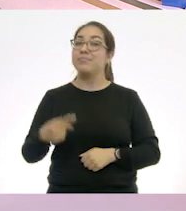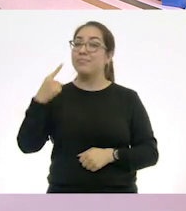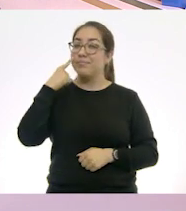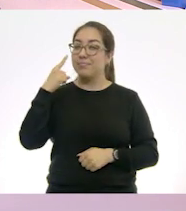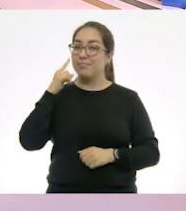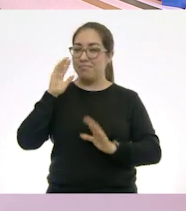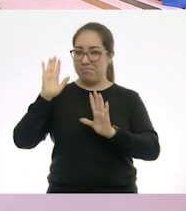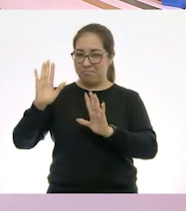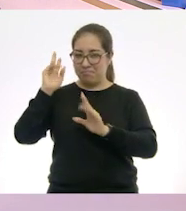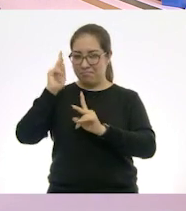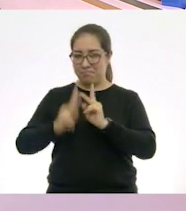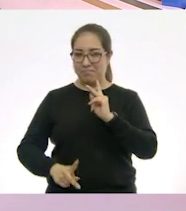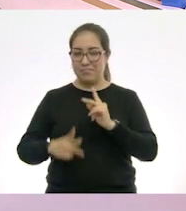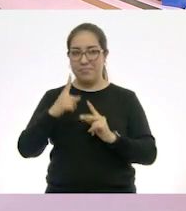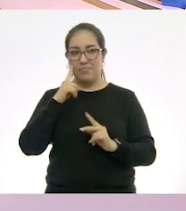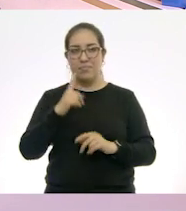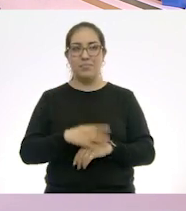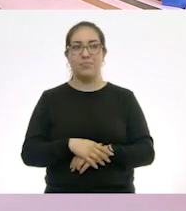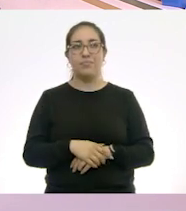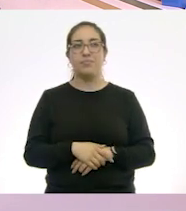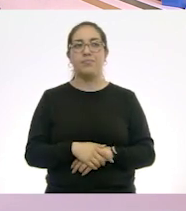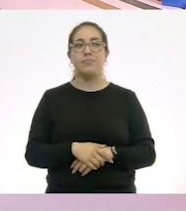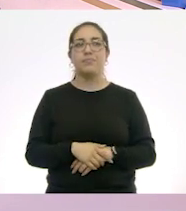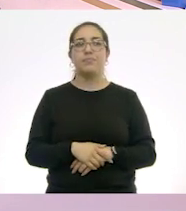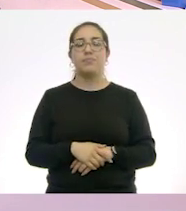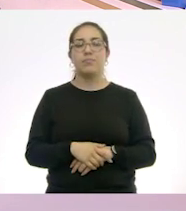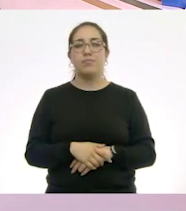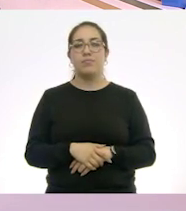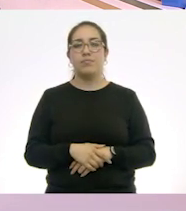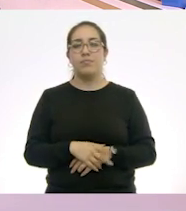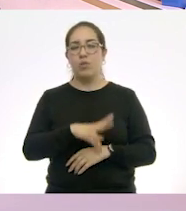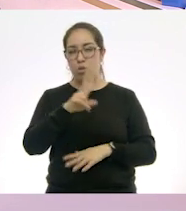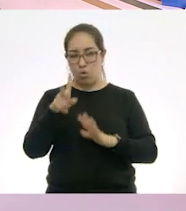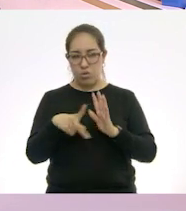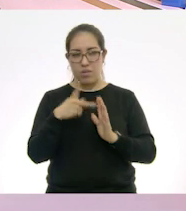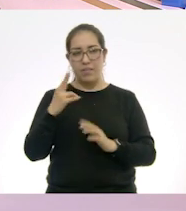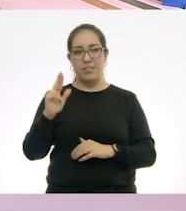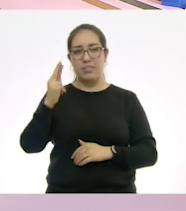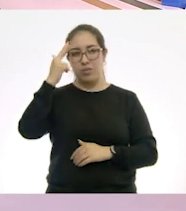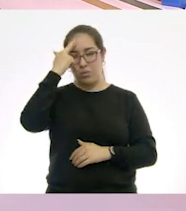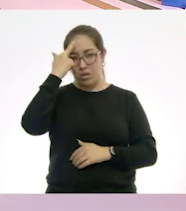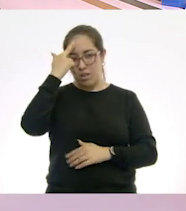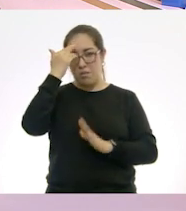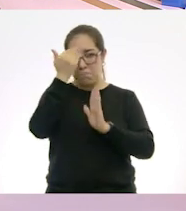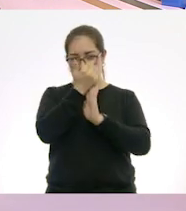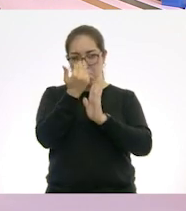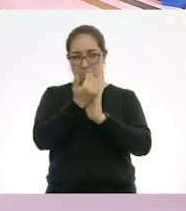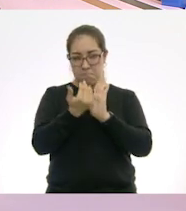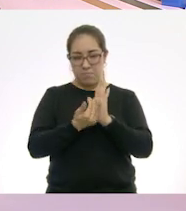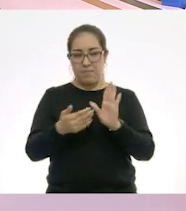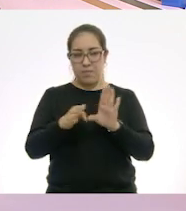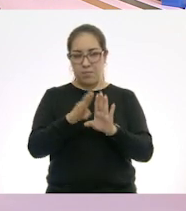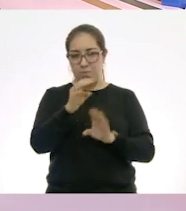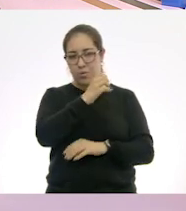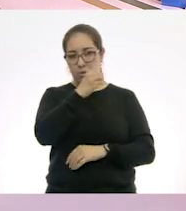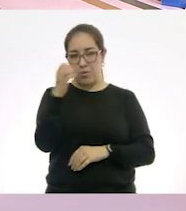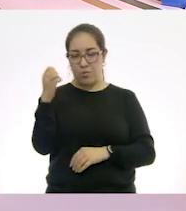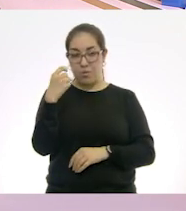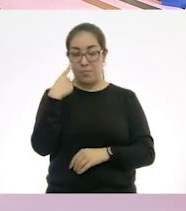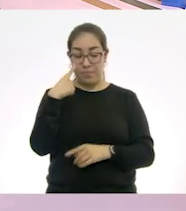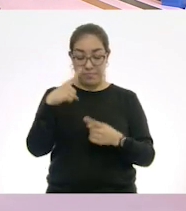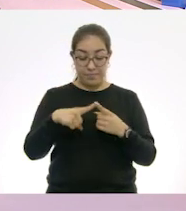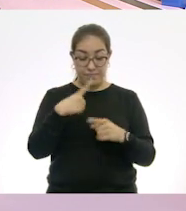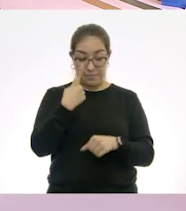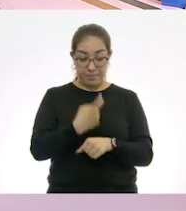detenernos tantito para recordar ciertos procedimientos, ¿sí? Eliges